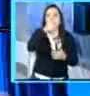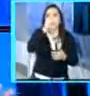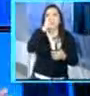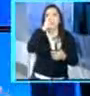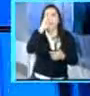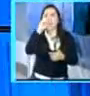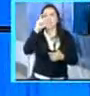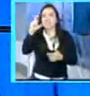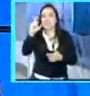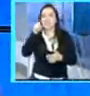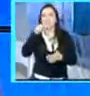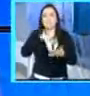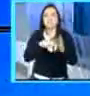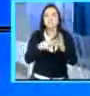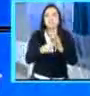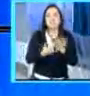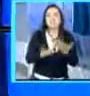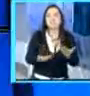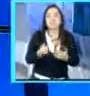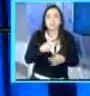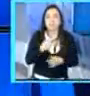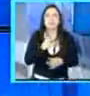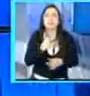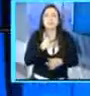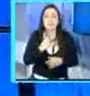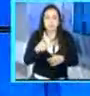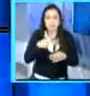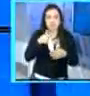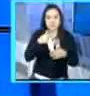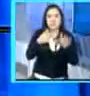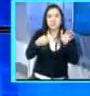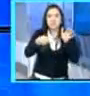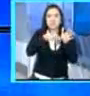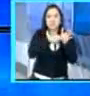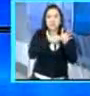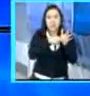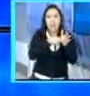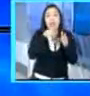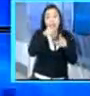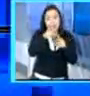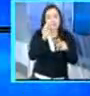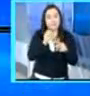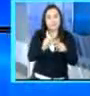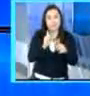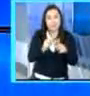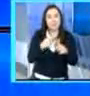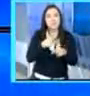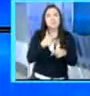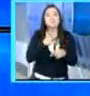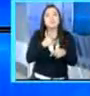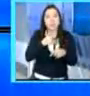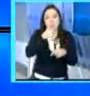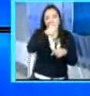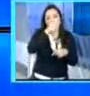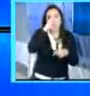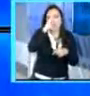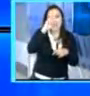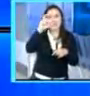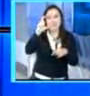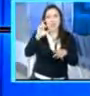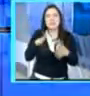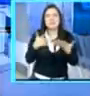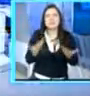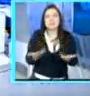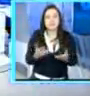interesante. Hoy por hoy queremos ser un eslabón para que el próximo presidente pueda decir, sí, sí, es cierto, tengo que hacer esto, esto y esto como cosa mínima.